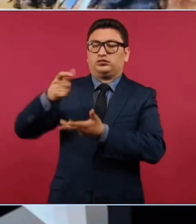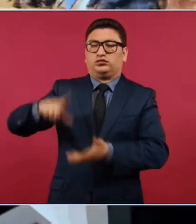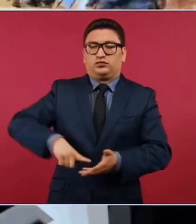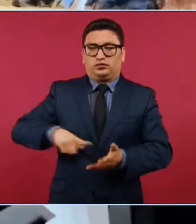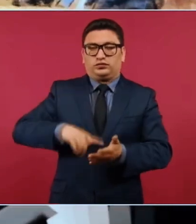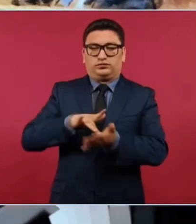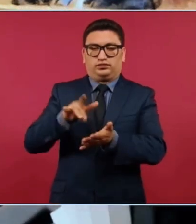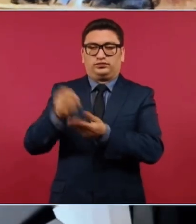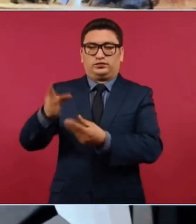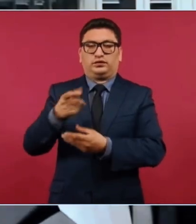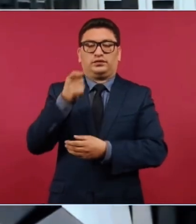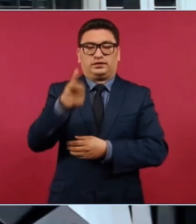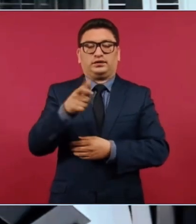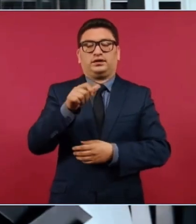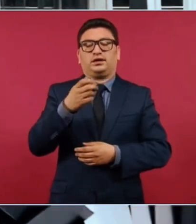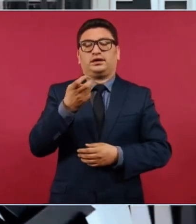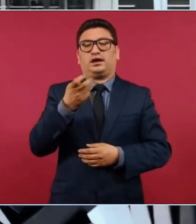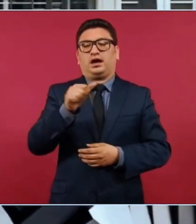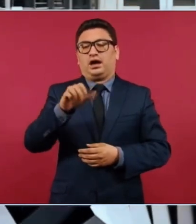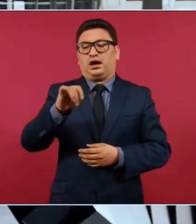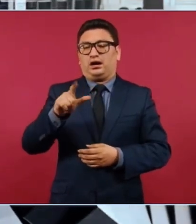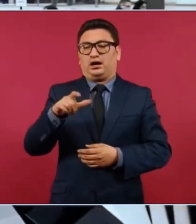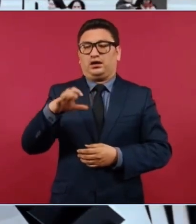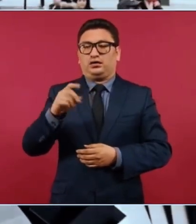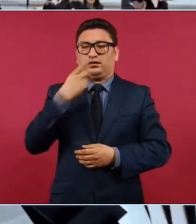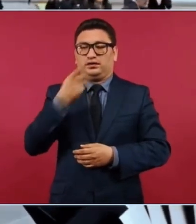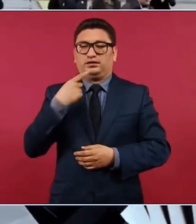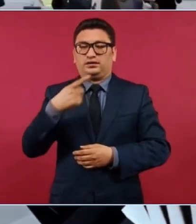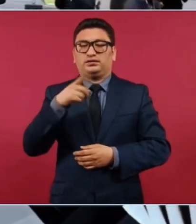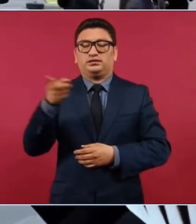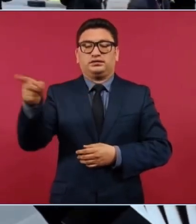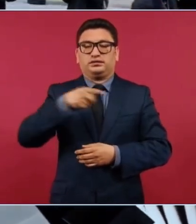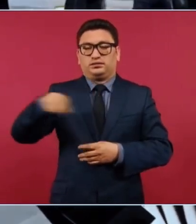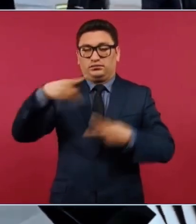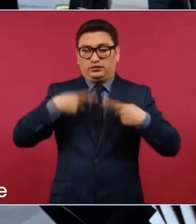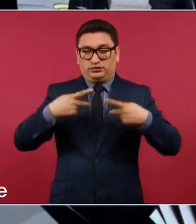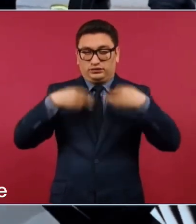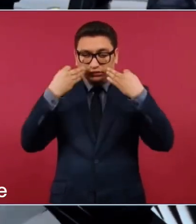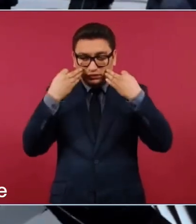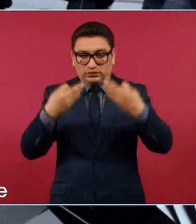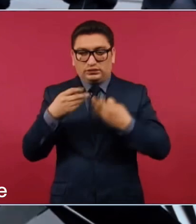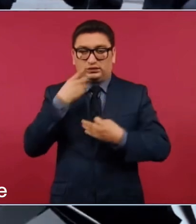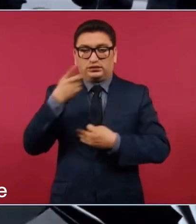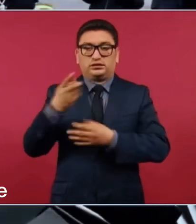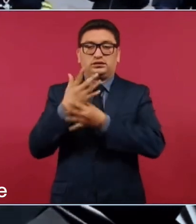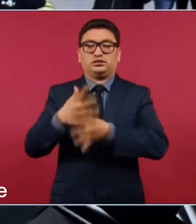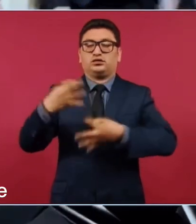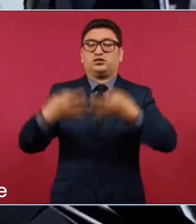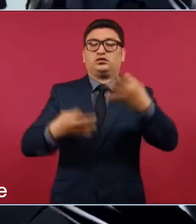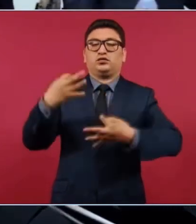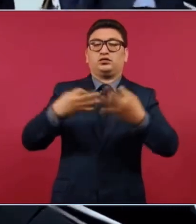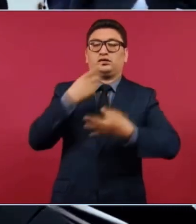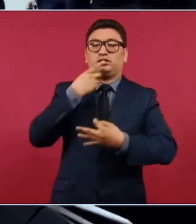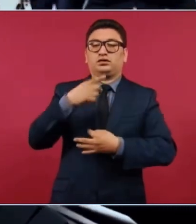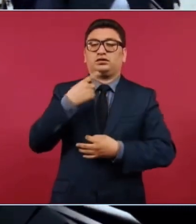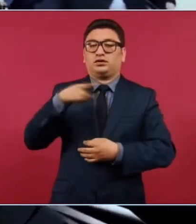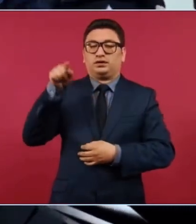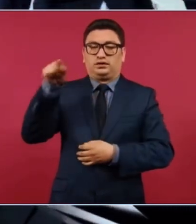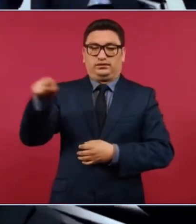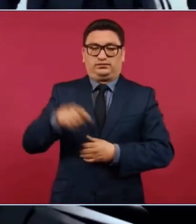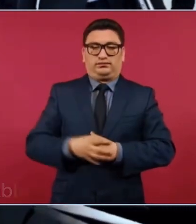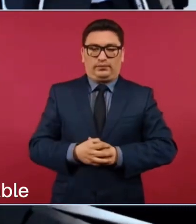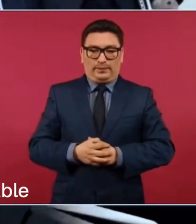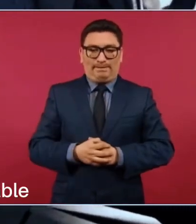El propio López Obrador salió salpicado por las declaraciones de los mismos testigos en los que se basó el jurado para declarar culpable a García Luna.